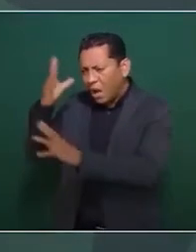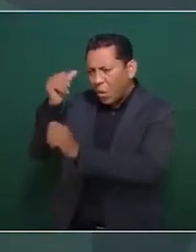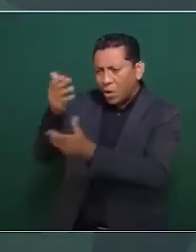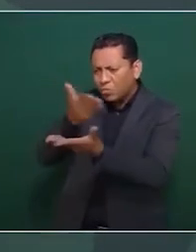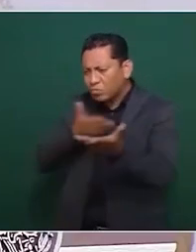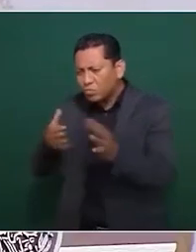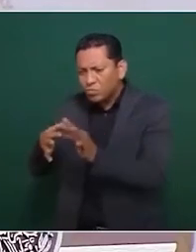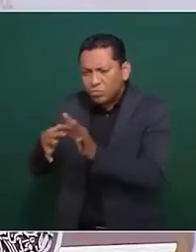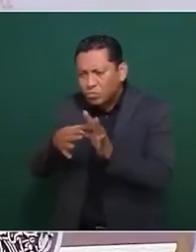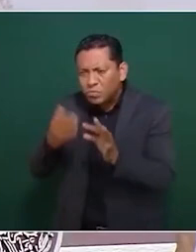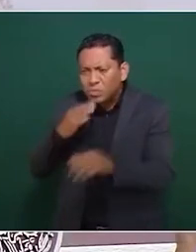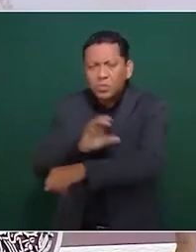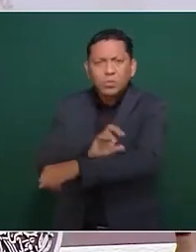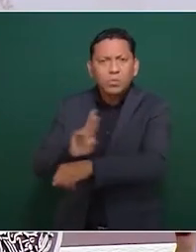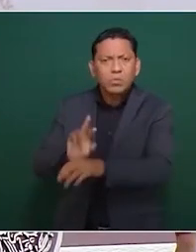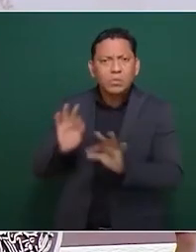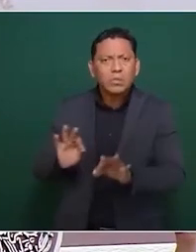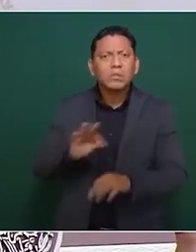coordinada